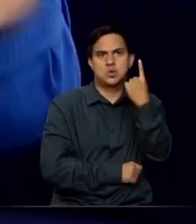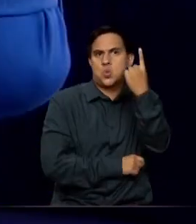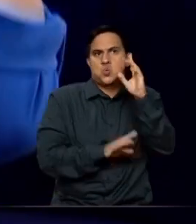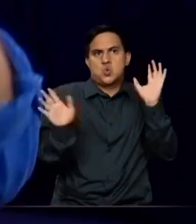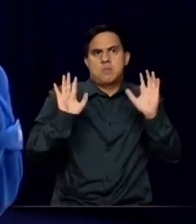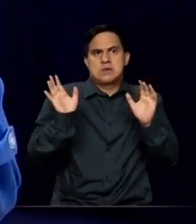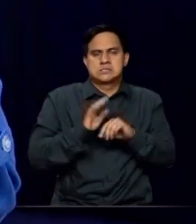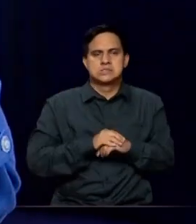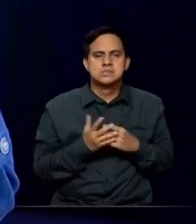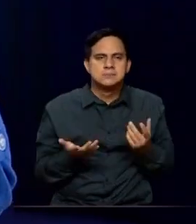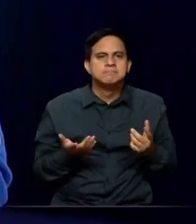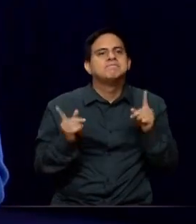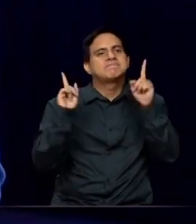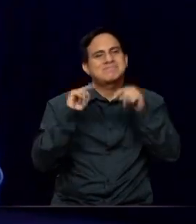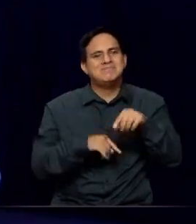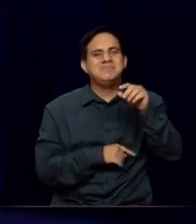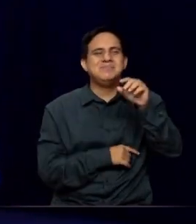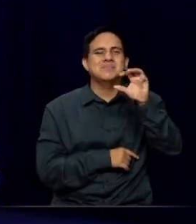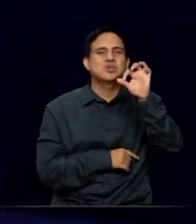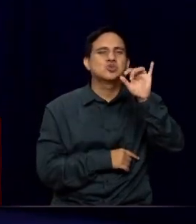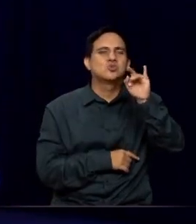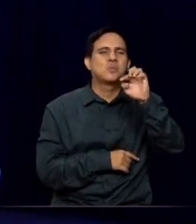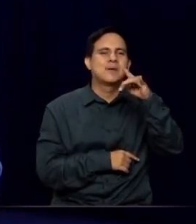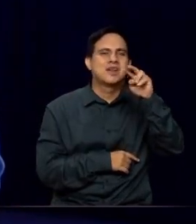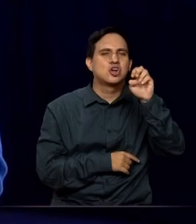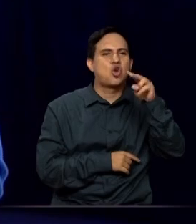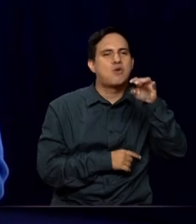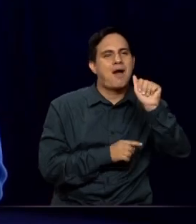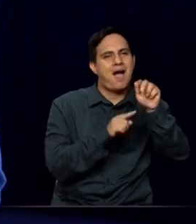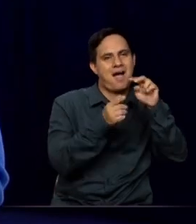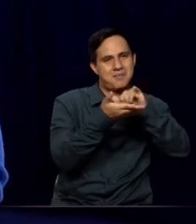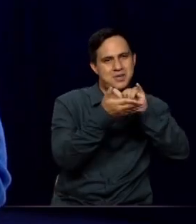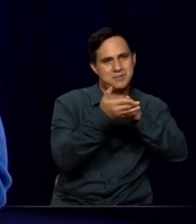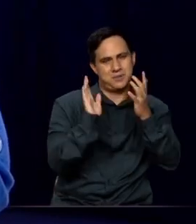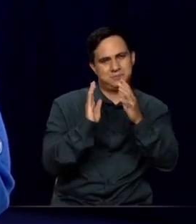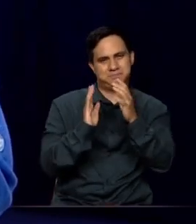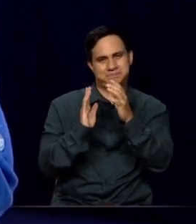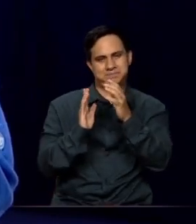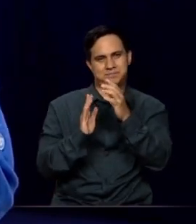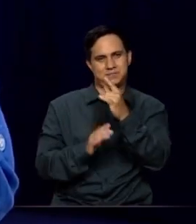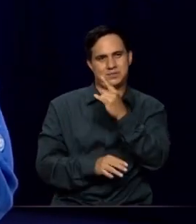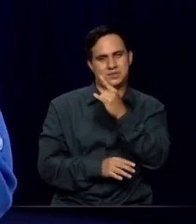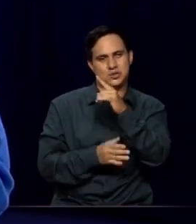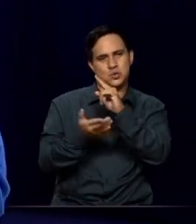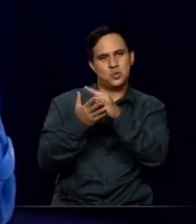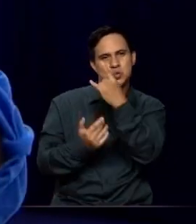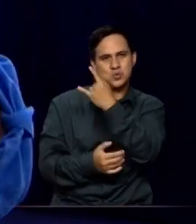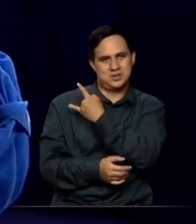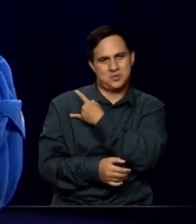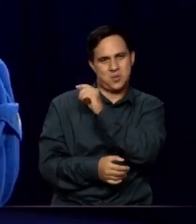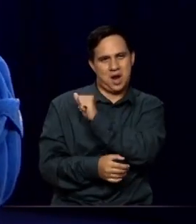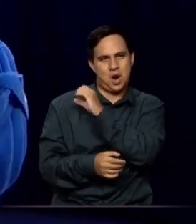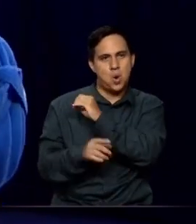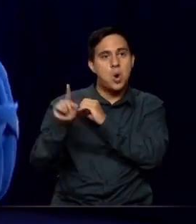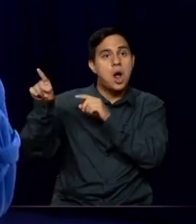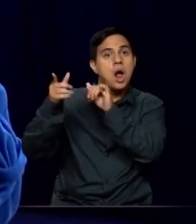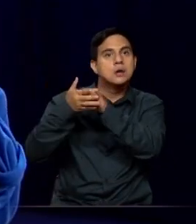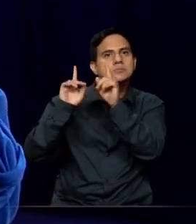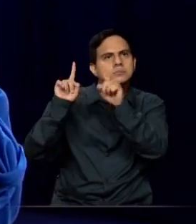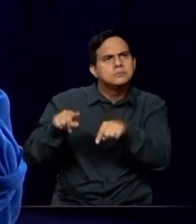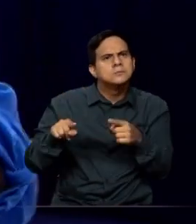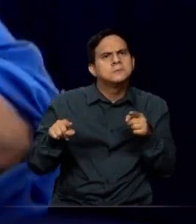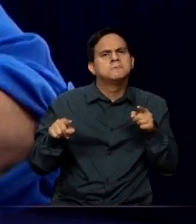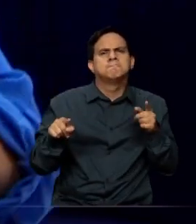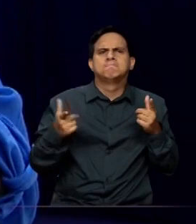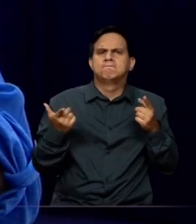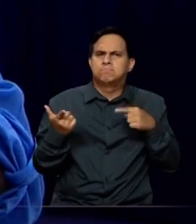Real, en asocio con la Universidad Autónoma de Occidente. Entonces, claro, es importantísimo porque hace parte de mostrarle a